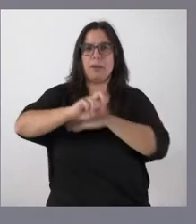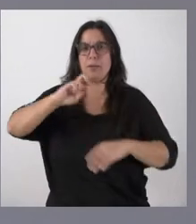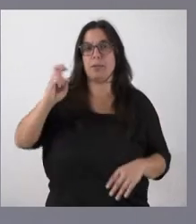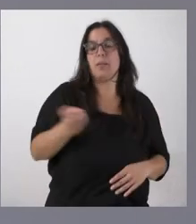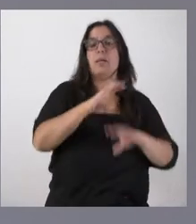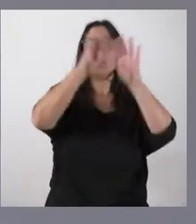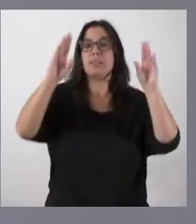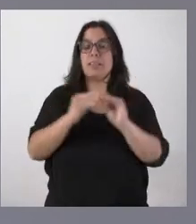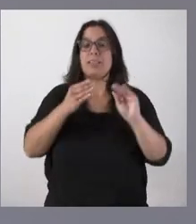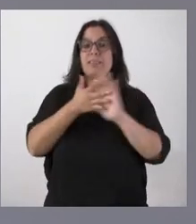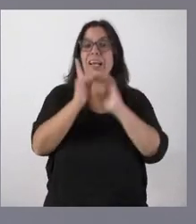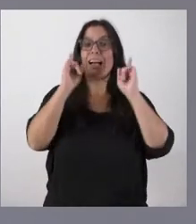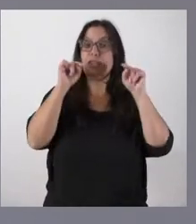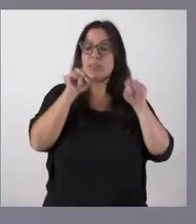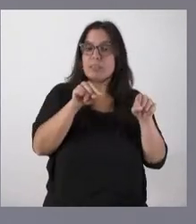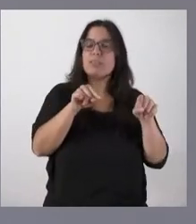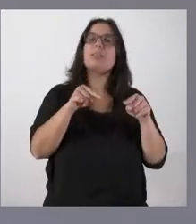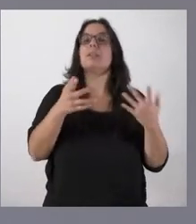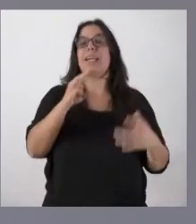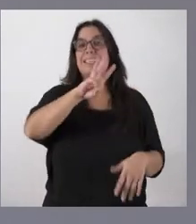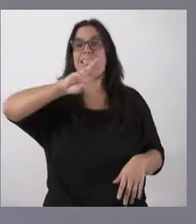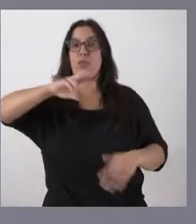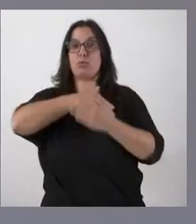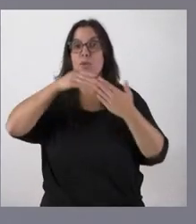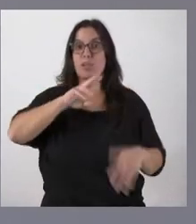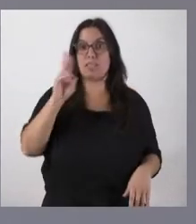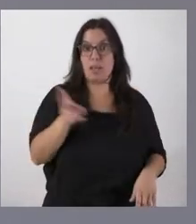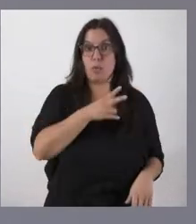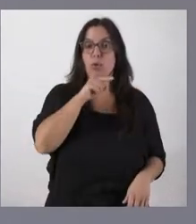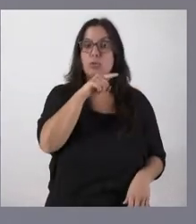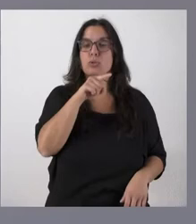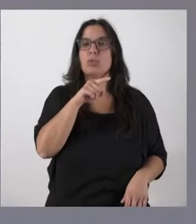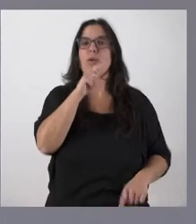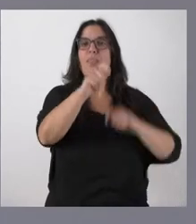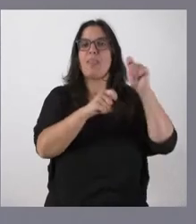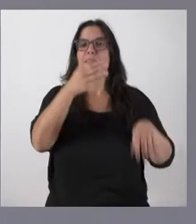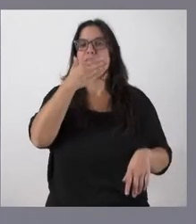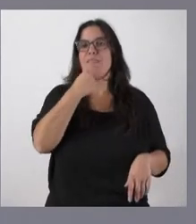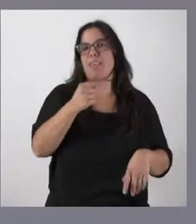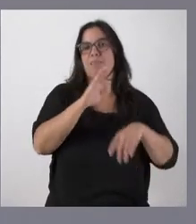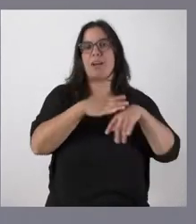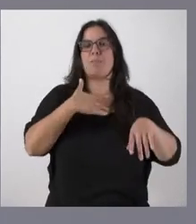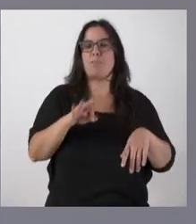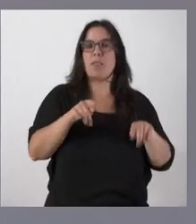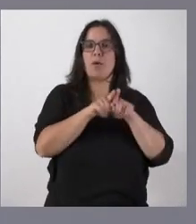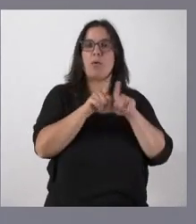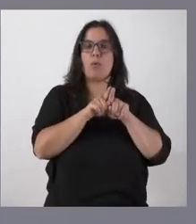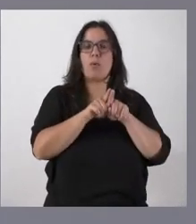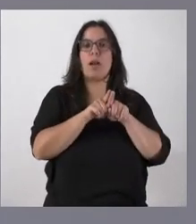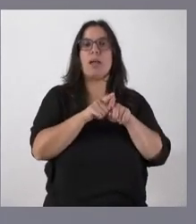definitiva, en este caso concreto es que estos 32 millones de euros van a permitir generar una inversión inducida de carácter empresarial de